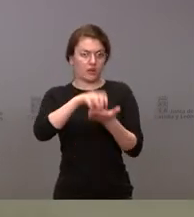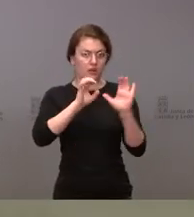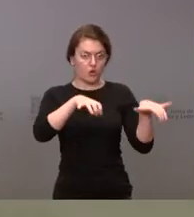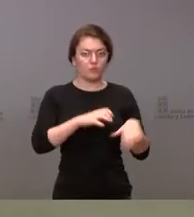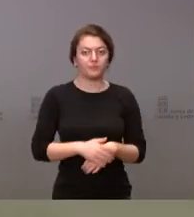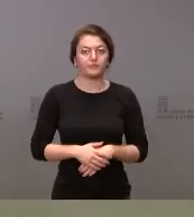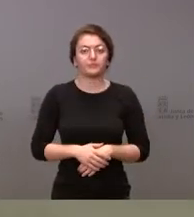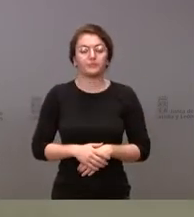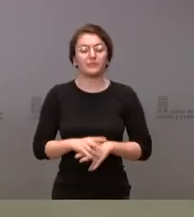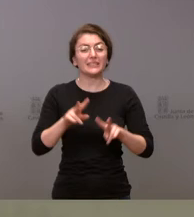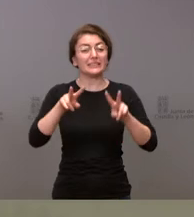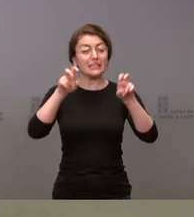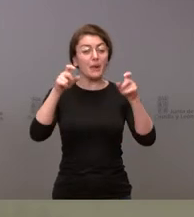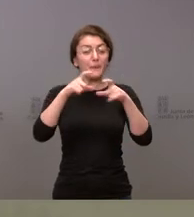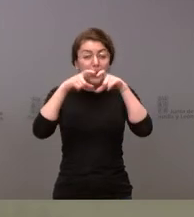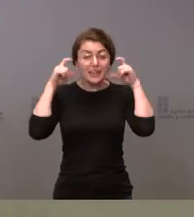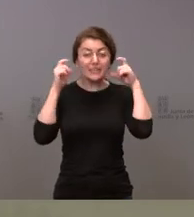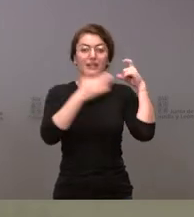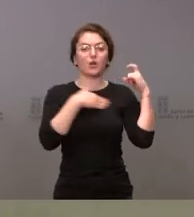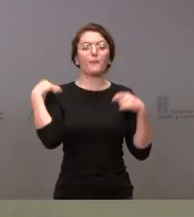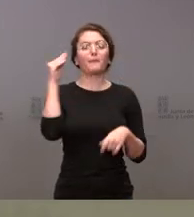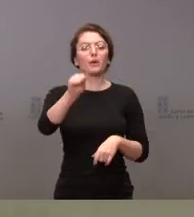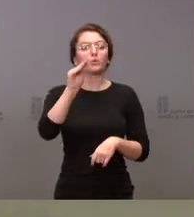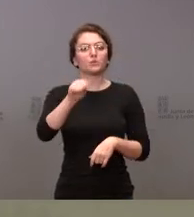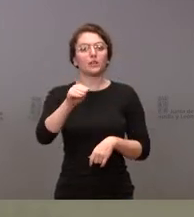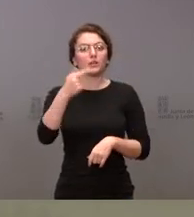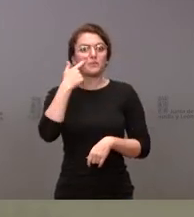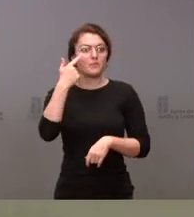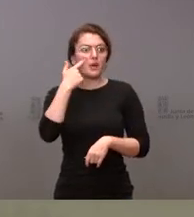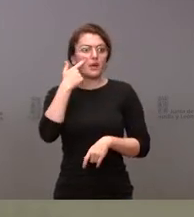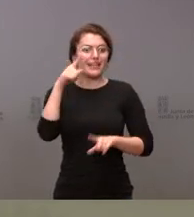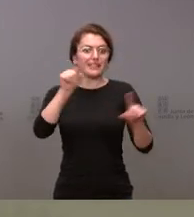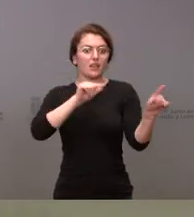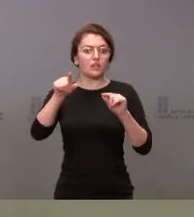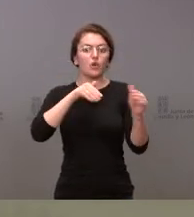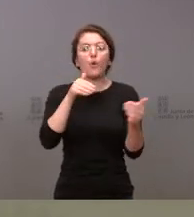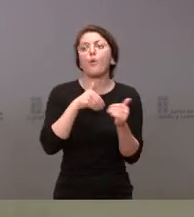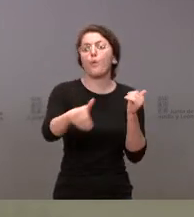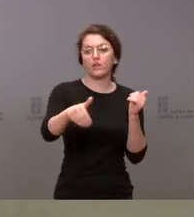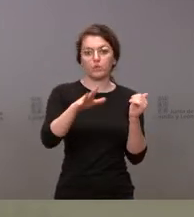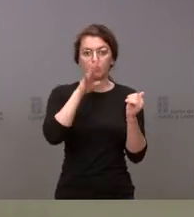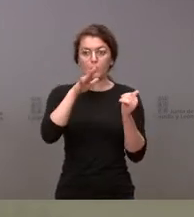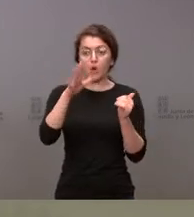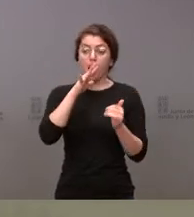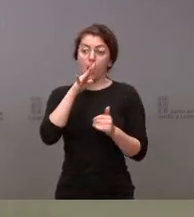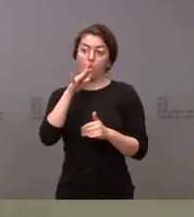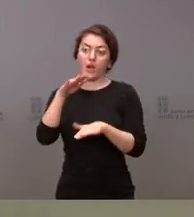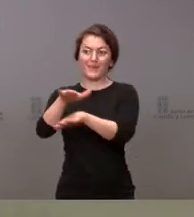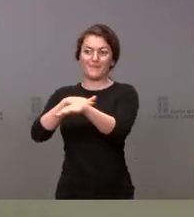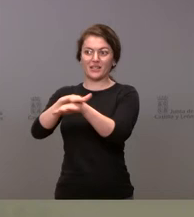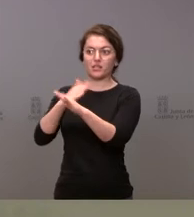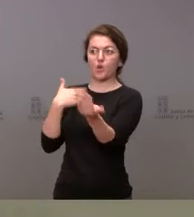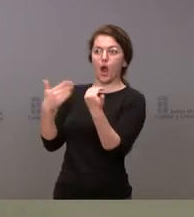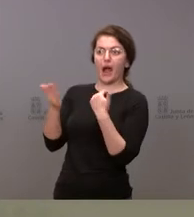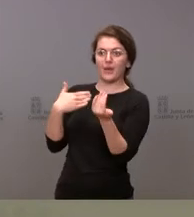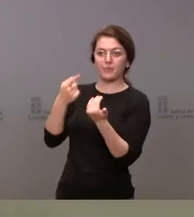Sí, respecto a las mascarillas, me gustaría preguntarle cuánto se podría demorar esa decisión, porque van a hablar con el Ministerio, pero no sé cuánto